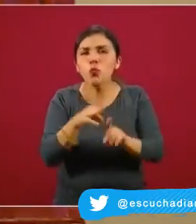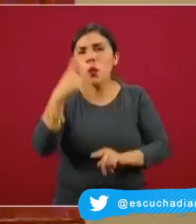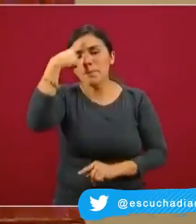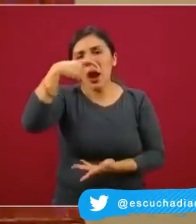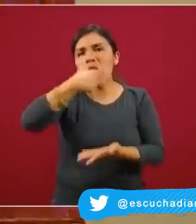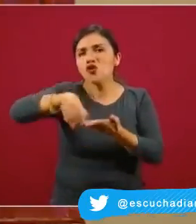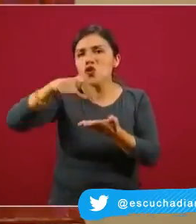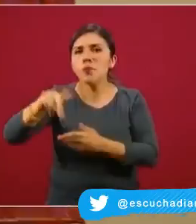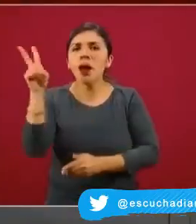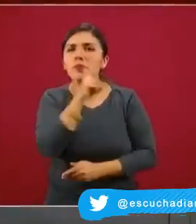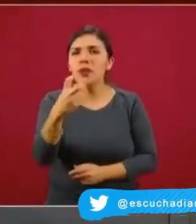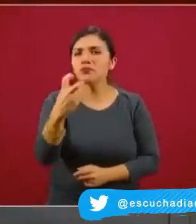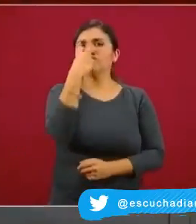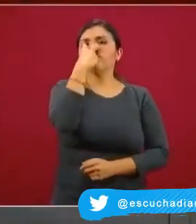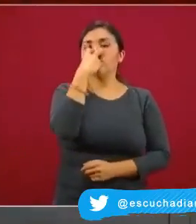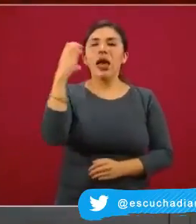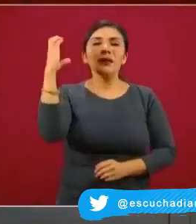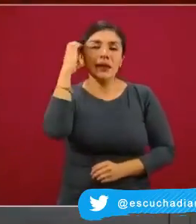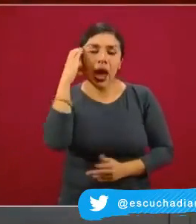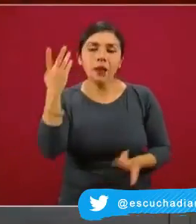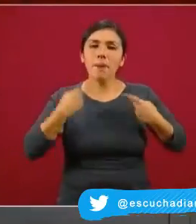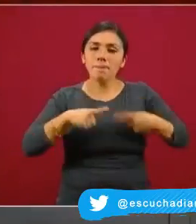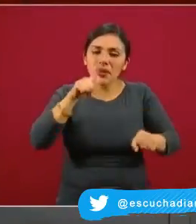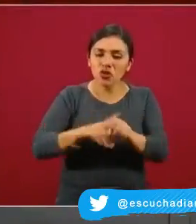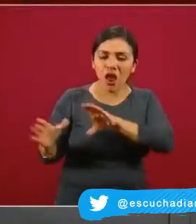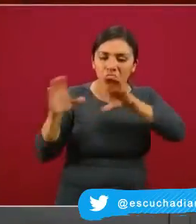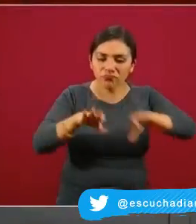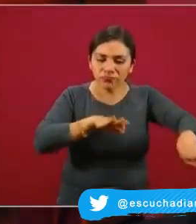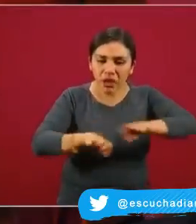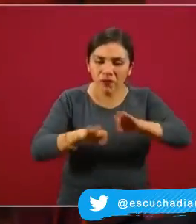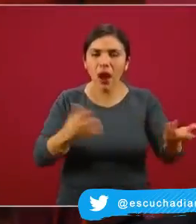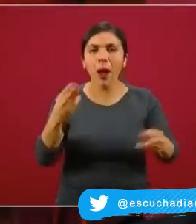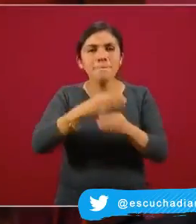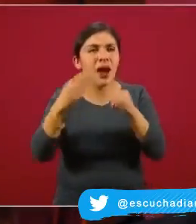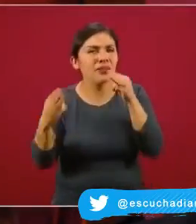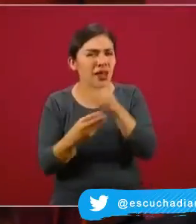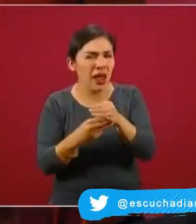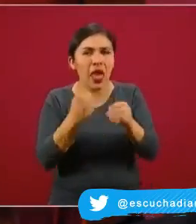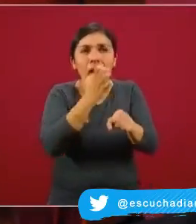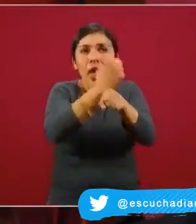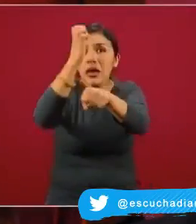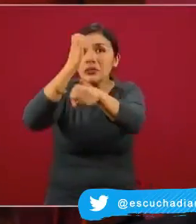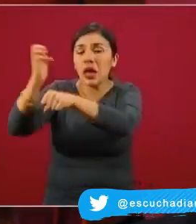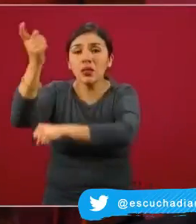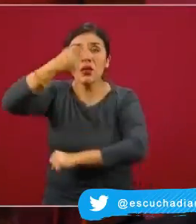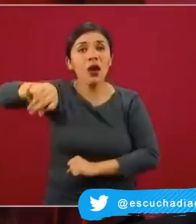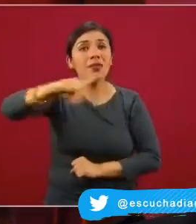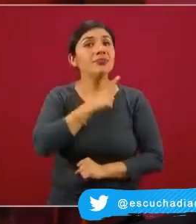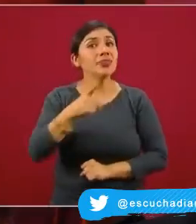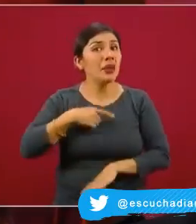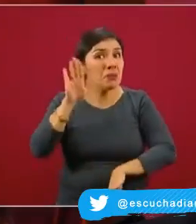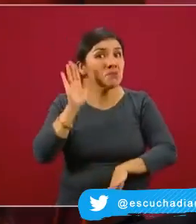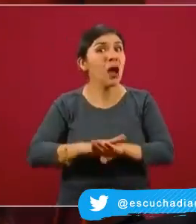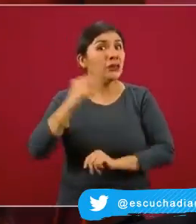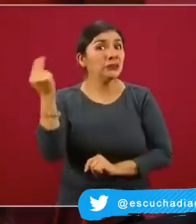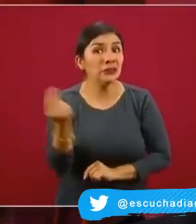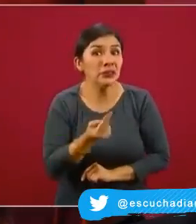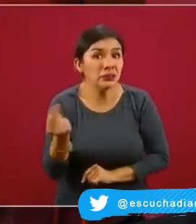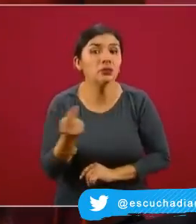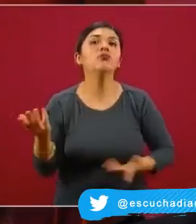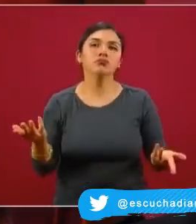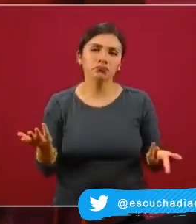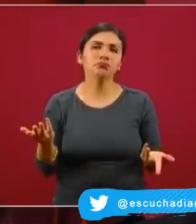ventiladores como de camas, como de personal, como de insumos en las entidades federativas en donde se deba de incrementar la capacidad,